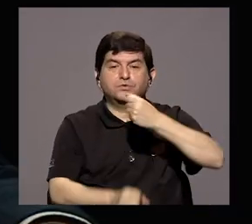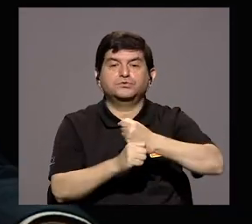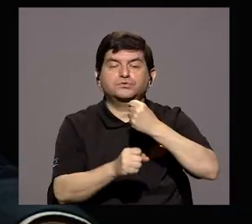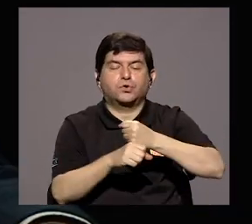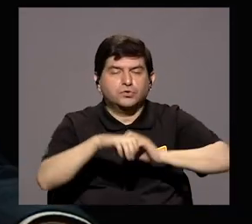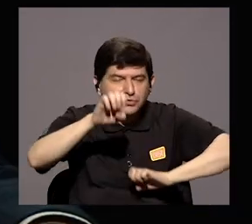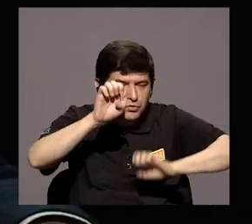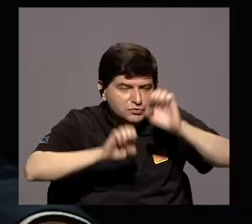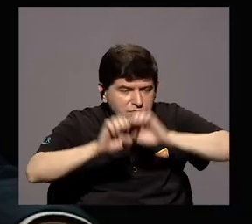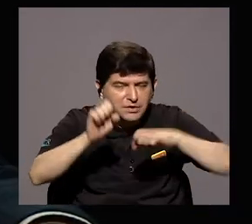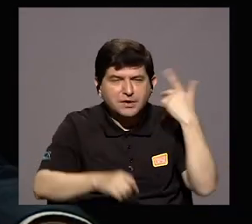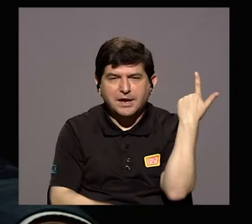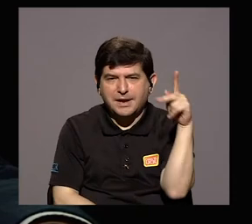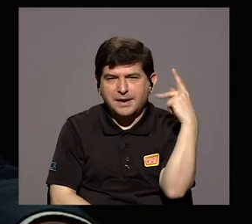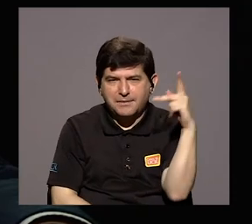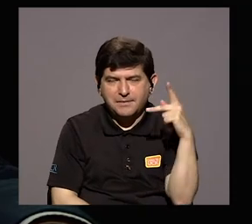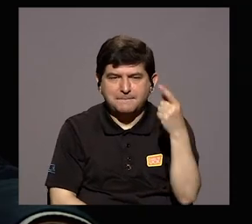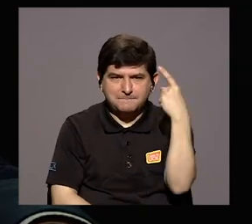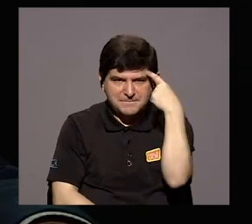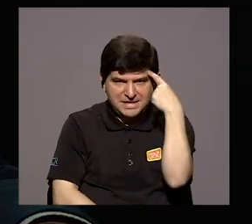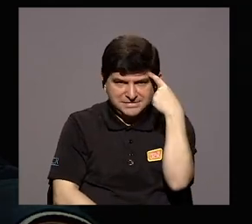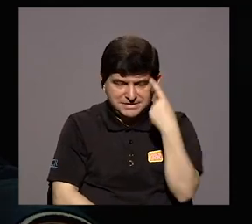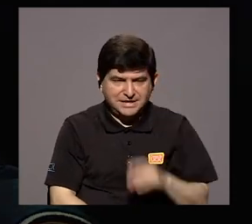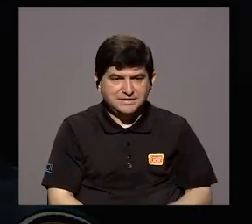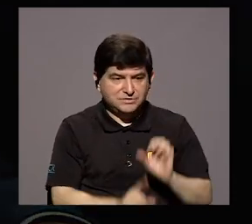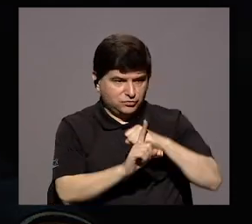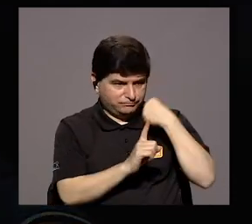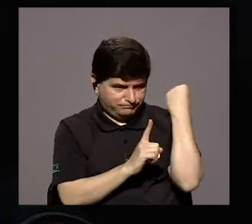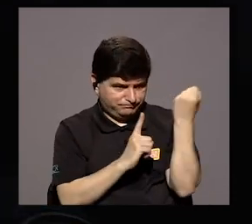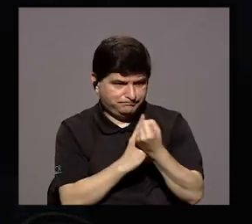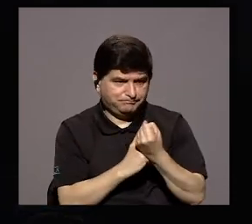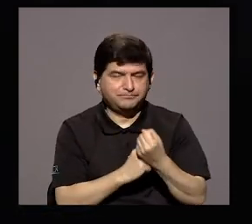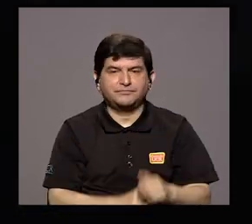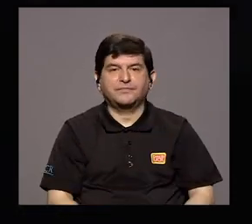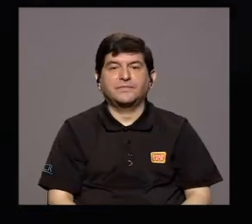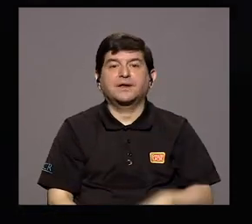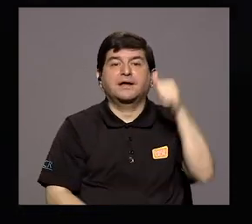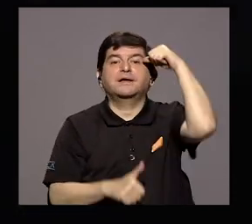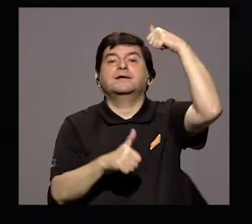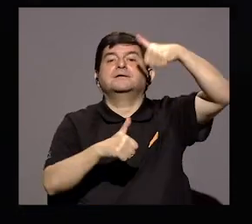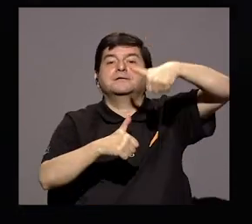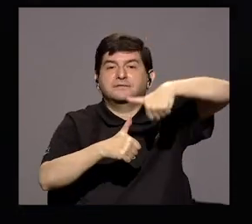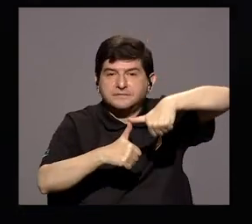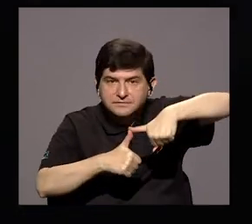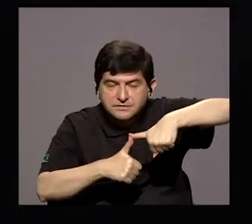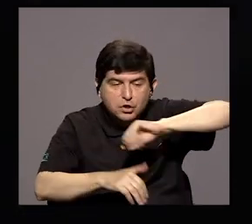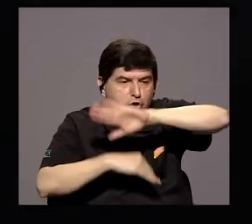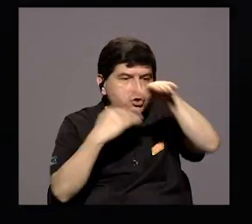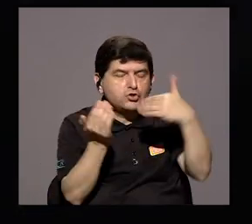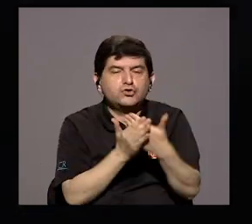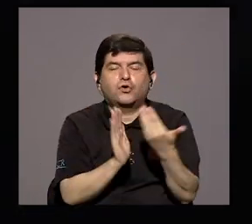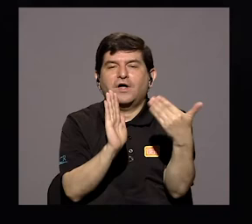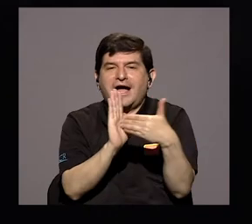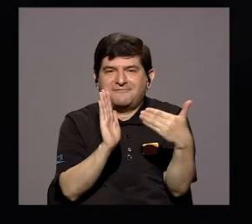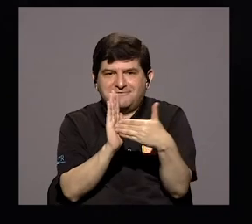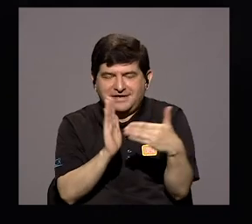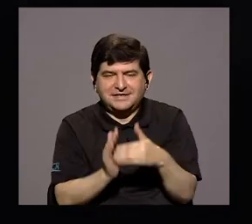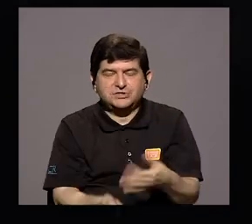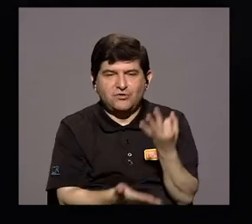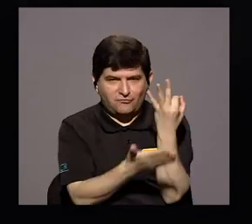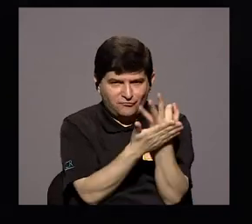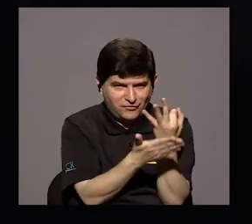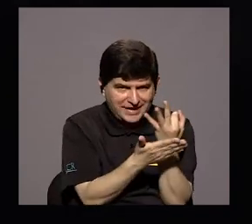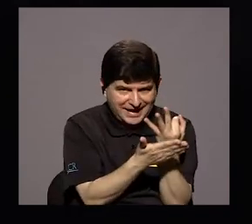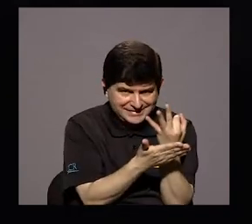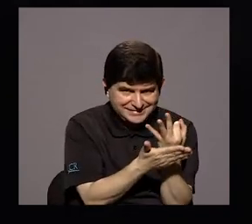una valoración de riesgos partiendo, digamos, de toda esta situación y tomando en consideración todas estas afectaciones desde los financieros. Los